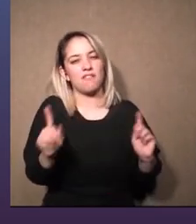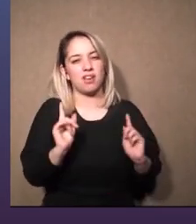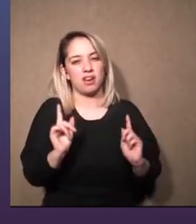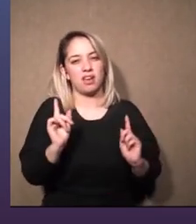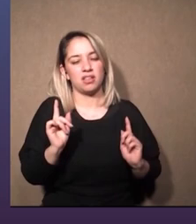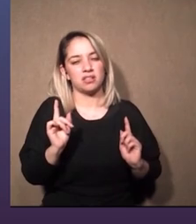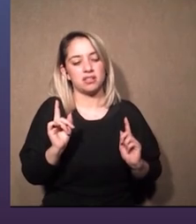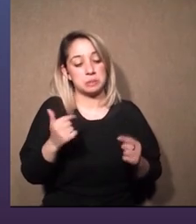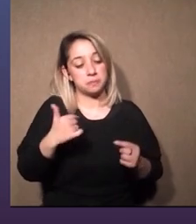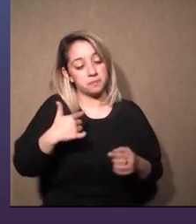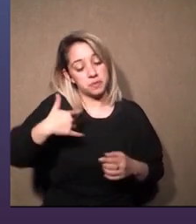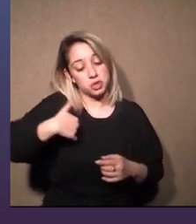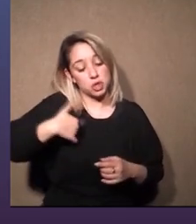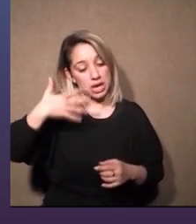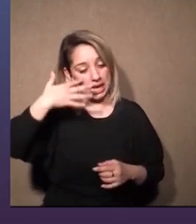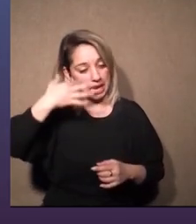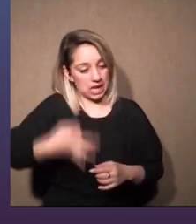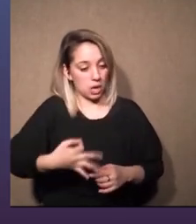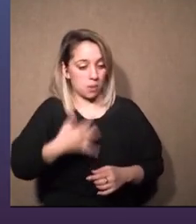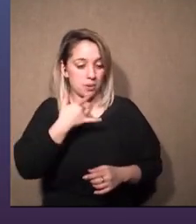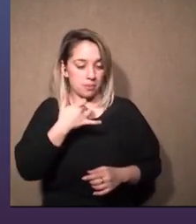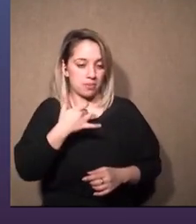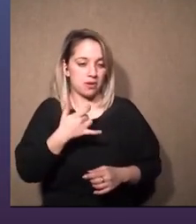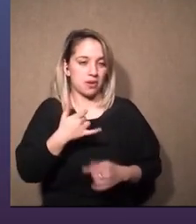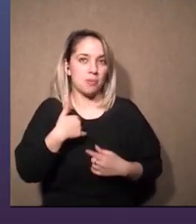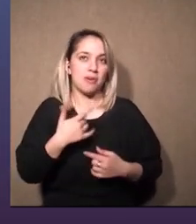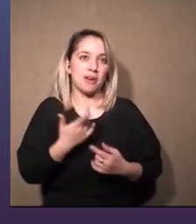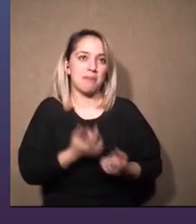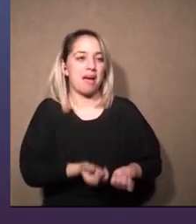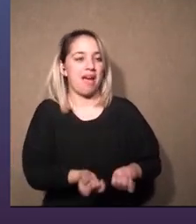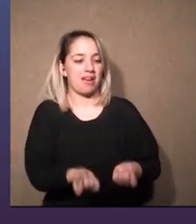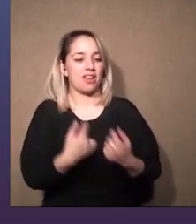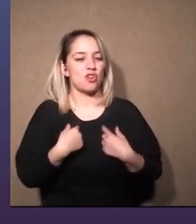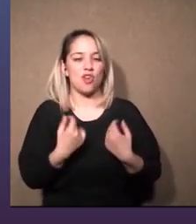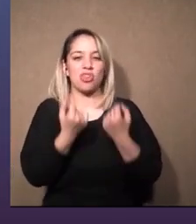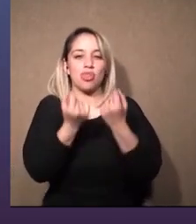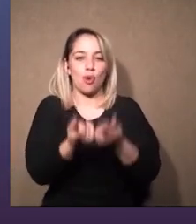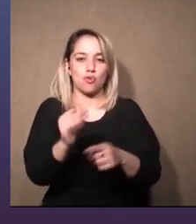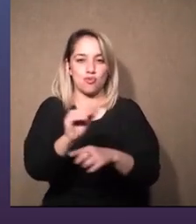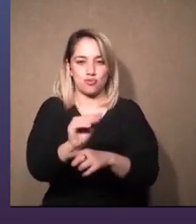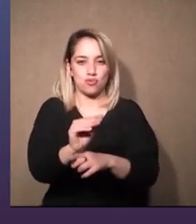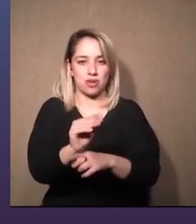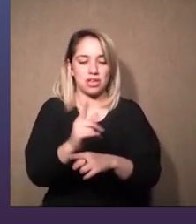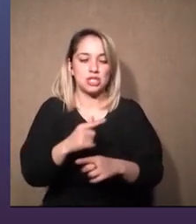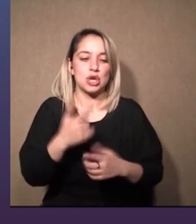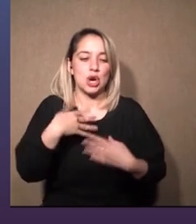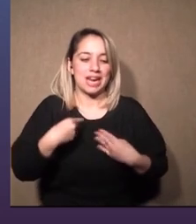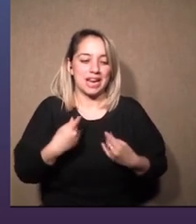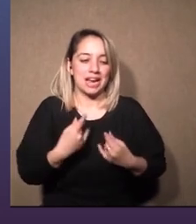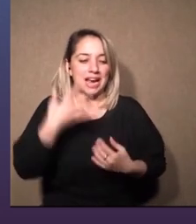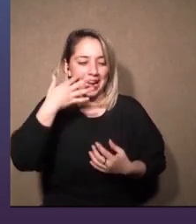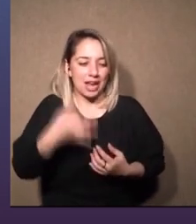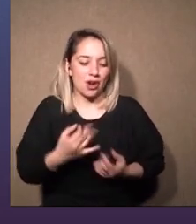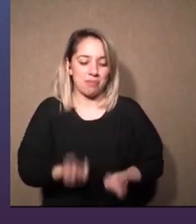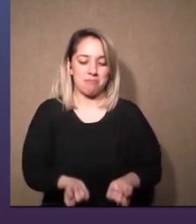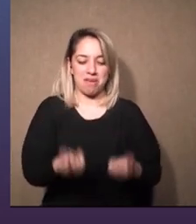creo que que soy yo la que se está cultivando acá adentro